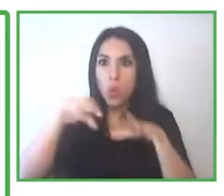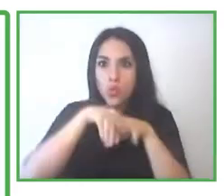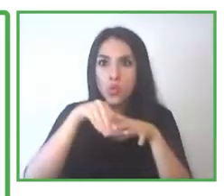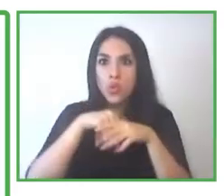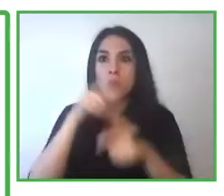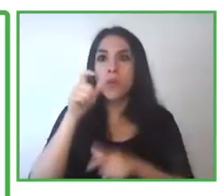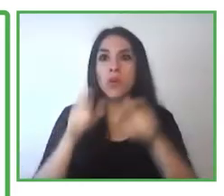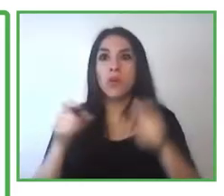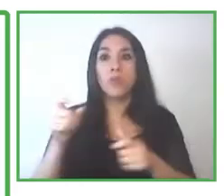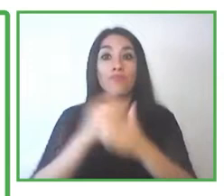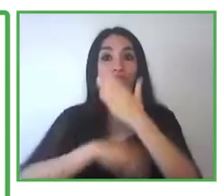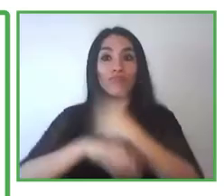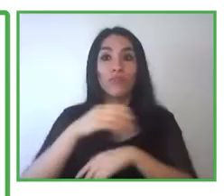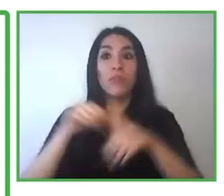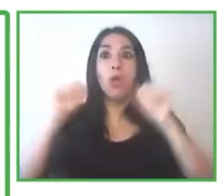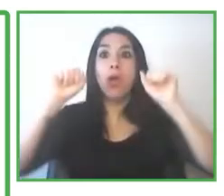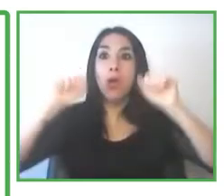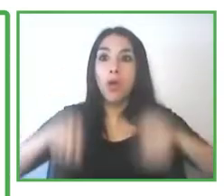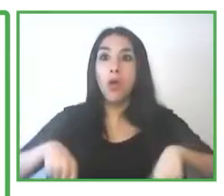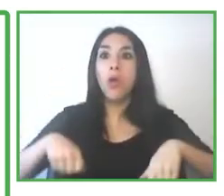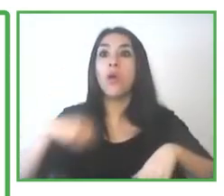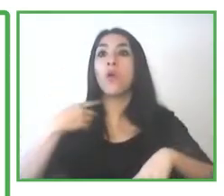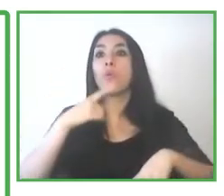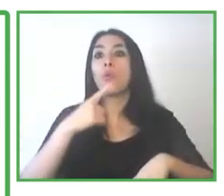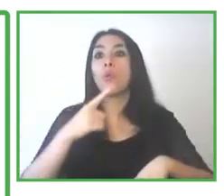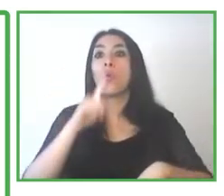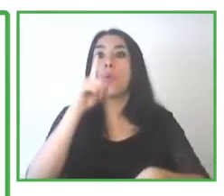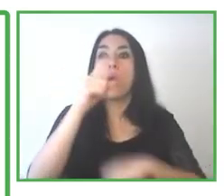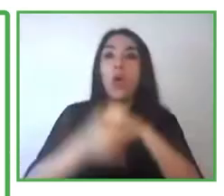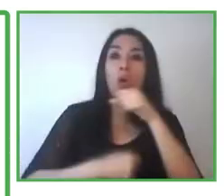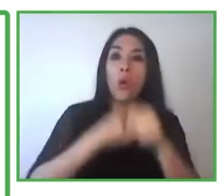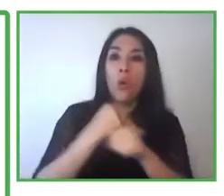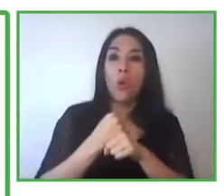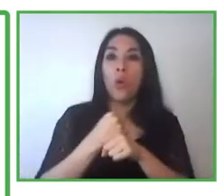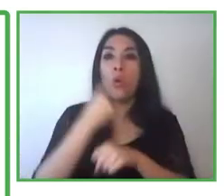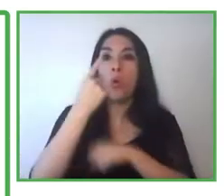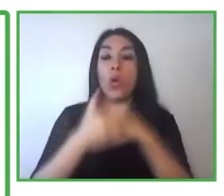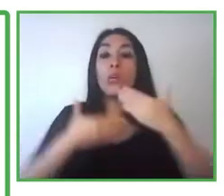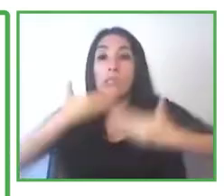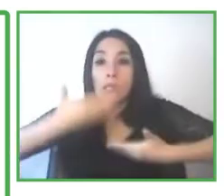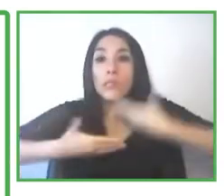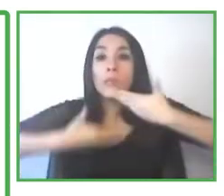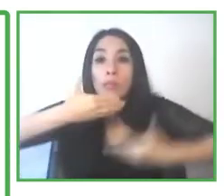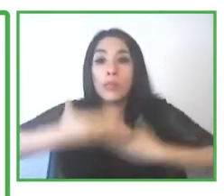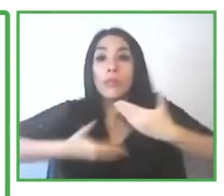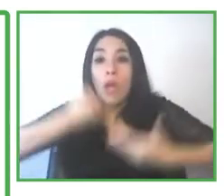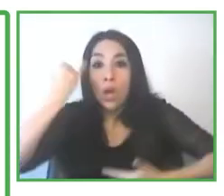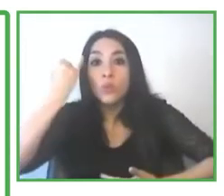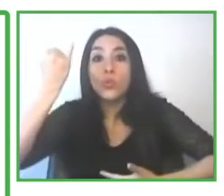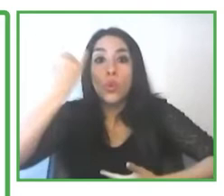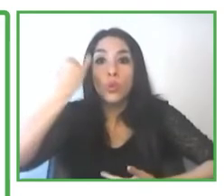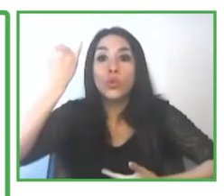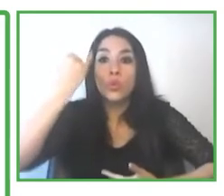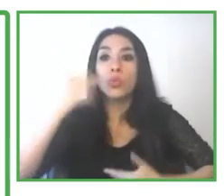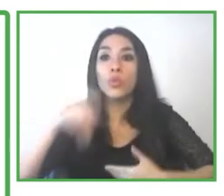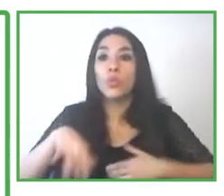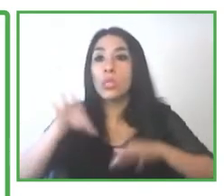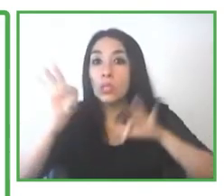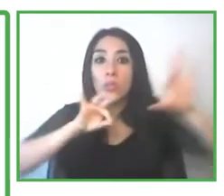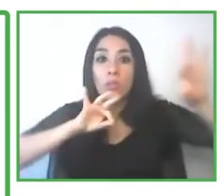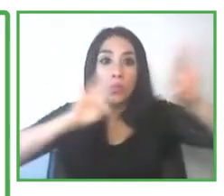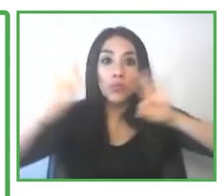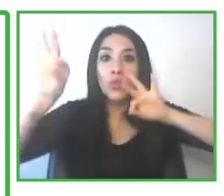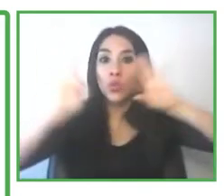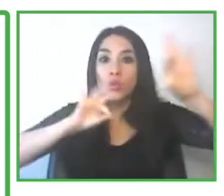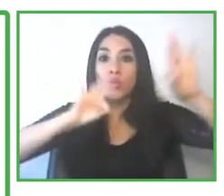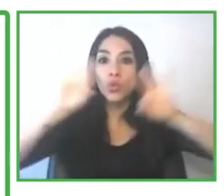lograr esto, cada año el programa escoge 10 iniciativas de todos los premiados de Zero Project. Estas iniciativas son